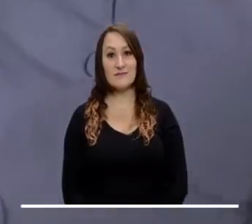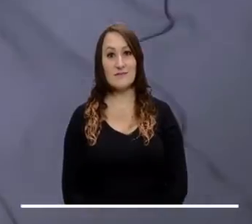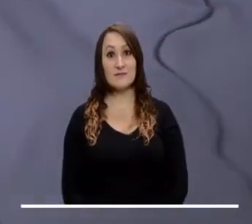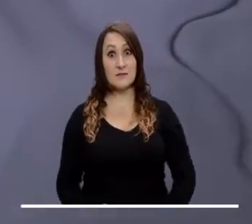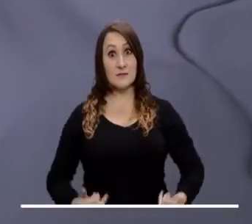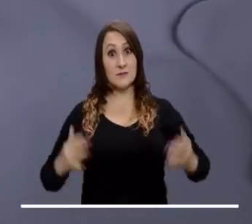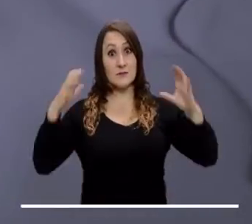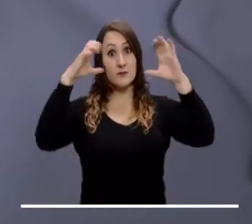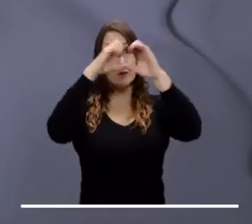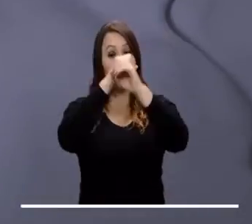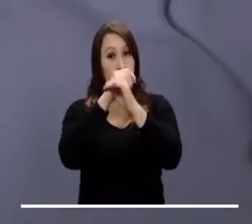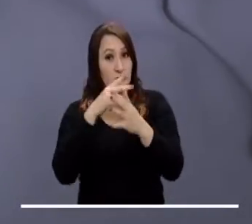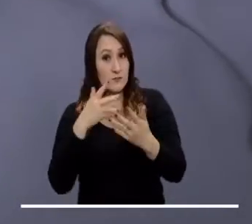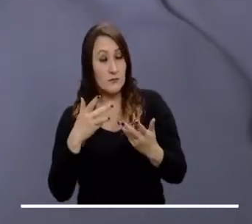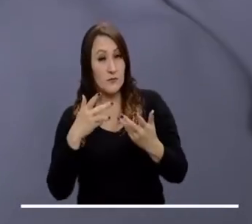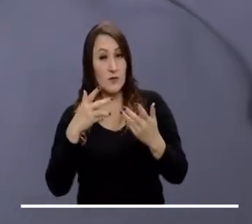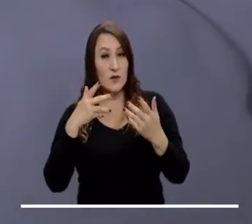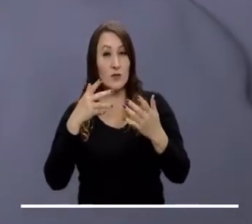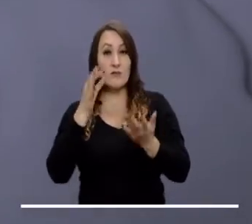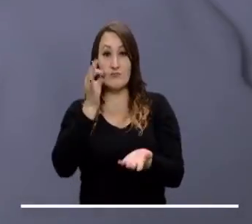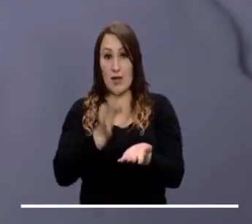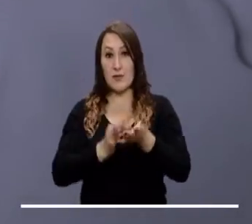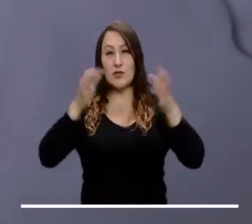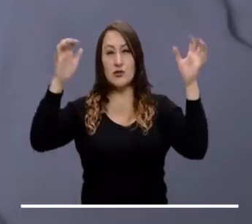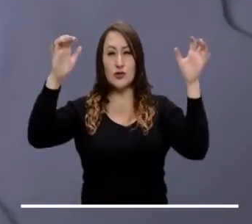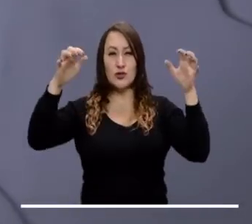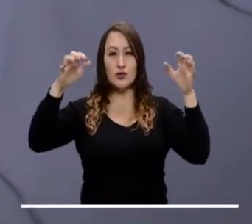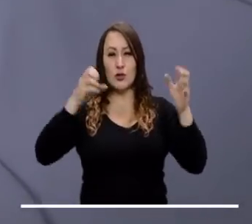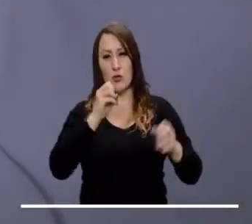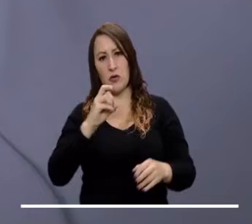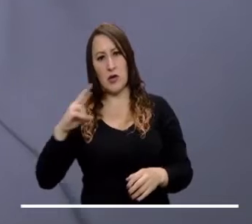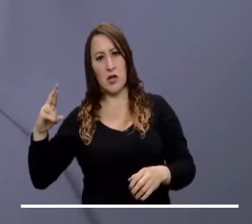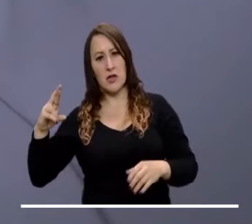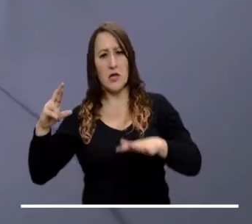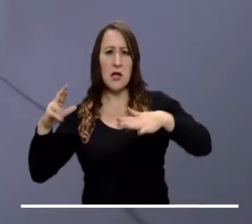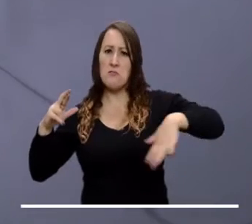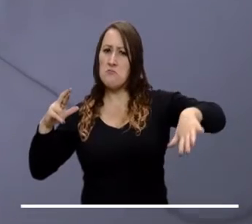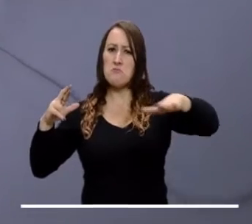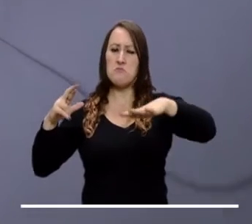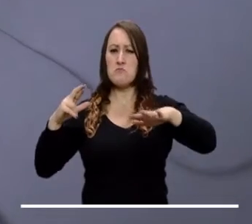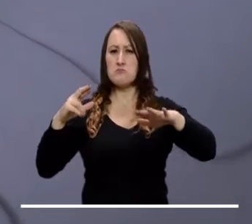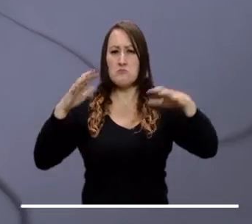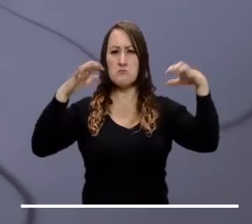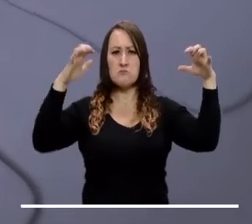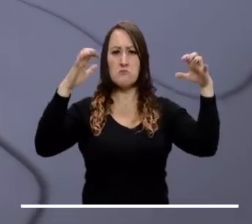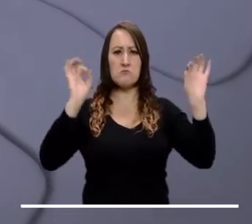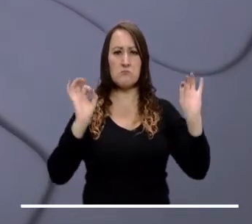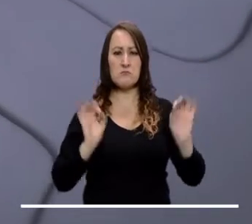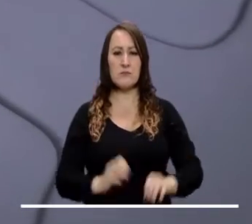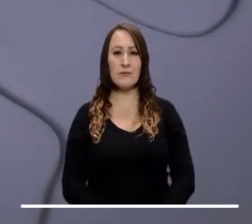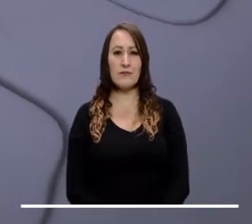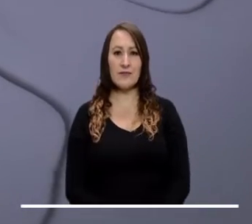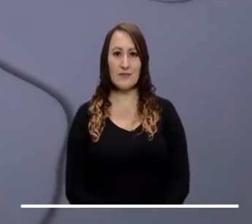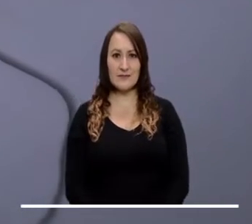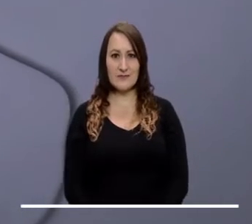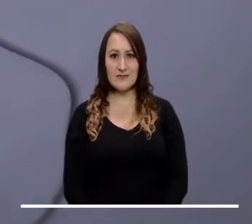En las primeras horas de la noche, la capital del país espera lloviznas en el oriente. Por lo demás, espera tiempo seco en el área.